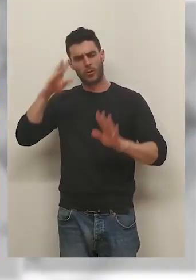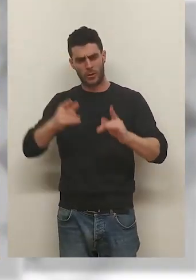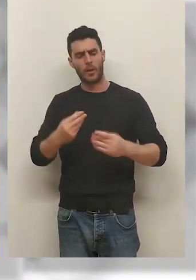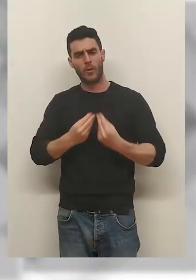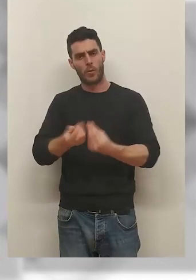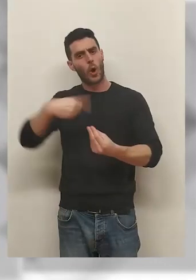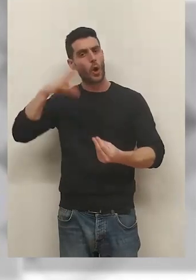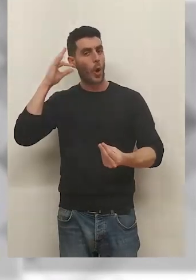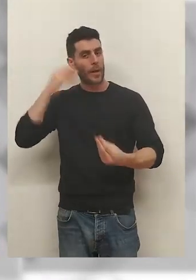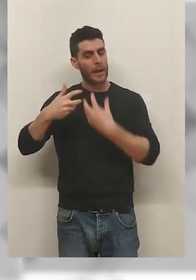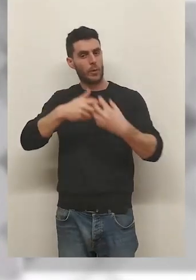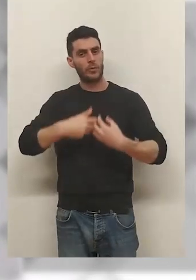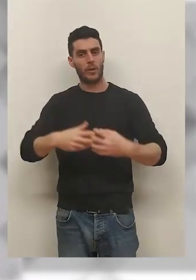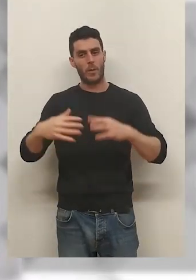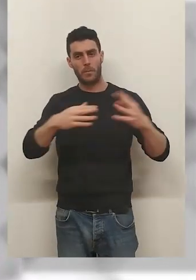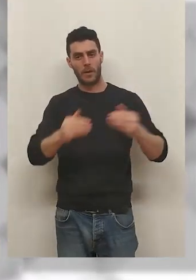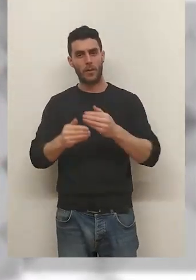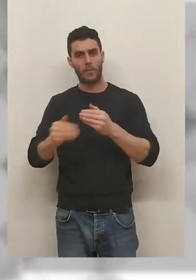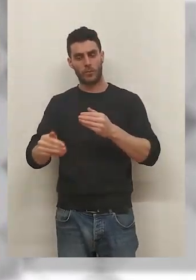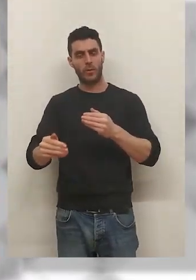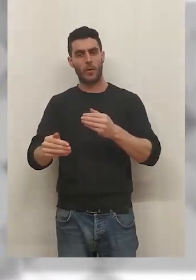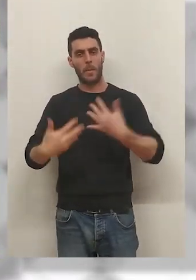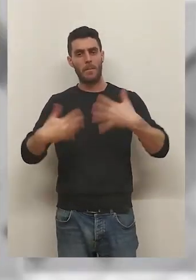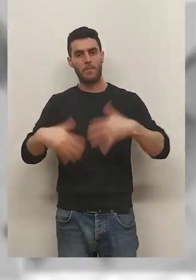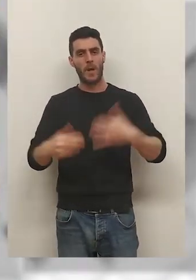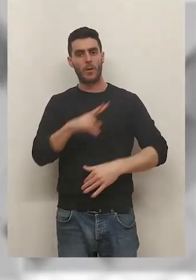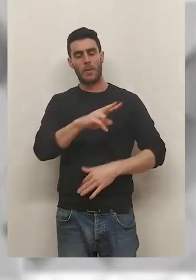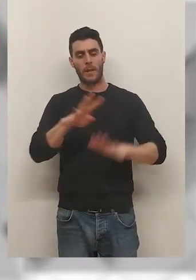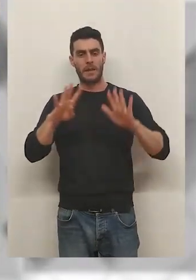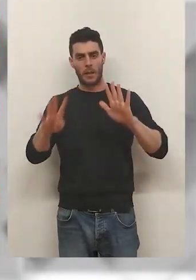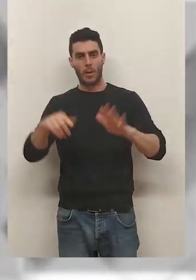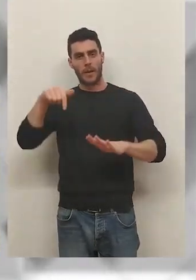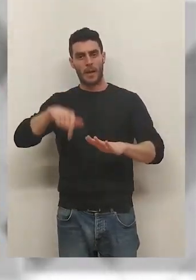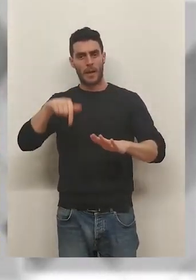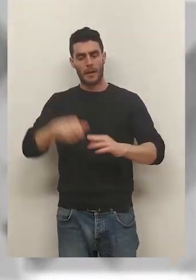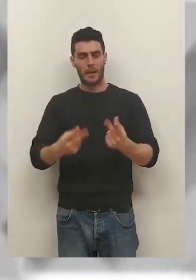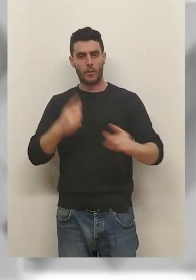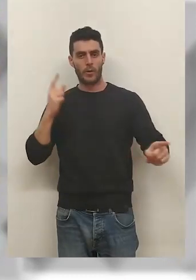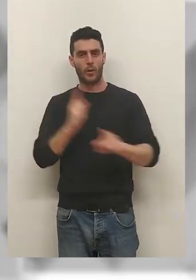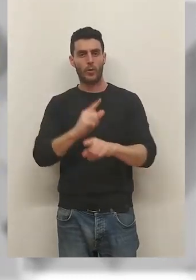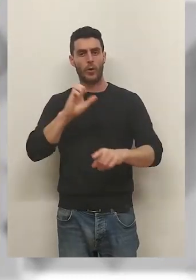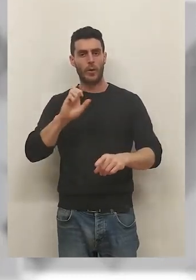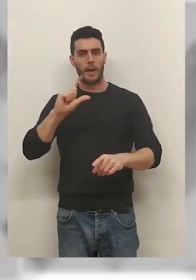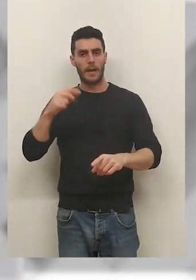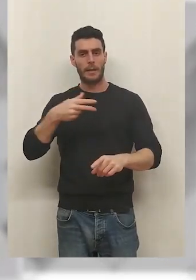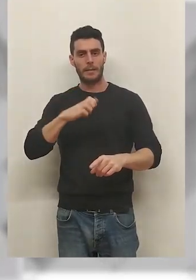luchando con ellas. El próximo encuentro de las de Logroño será el miércoles 29 aquí en Casa ante el Che.